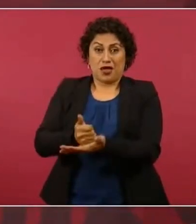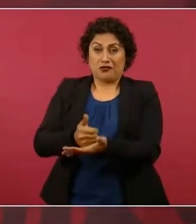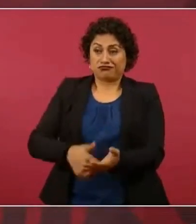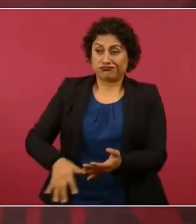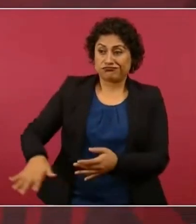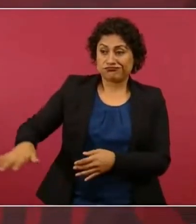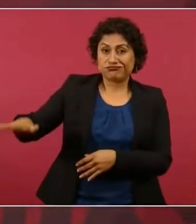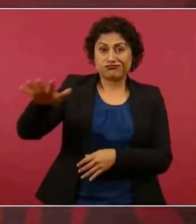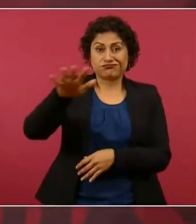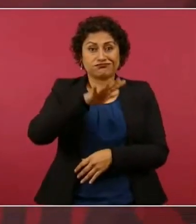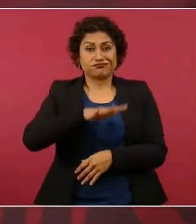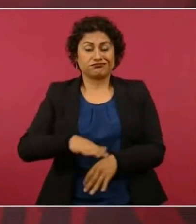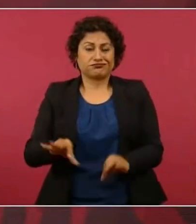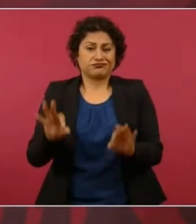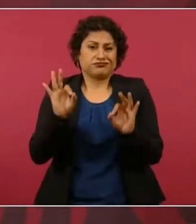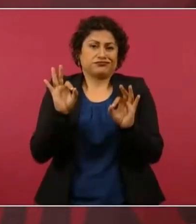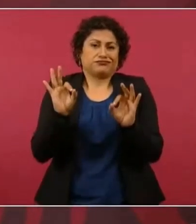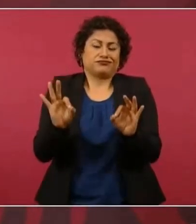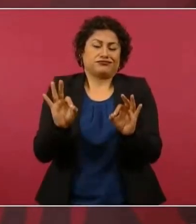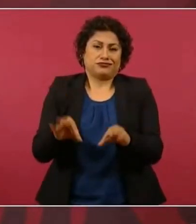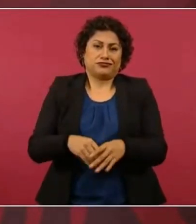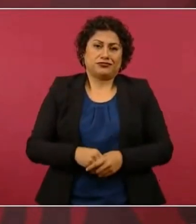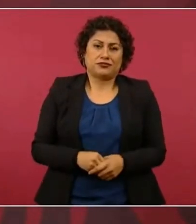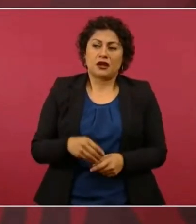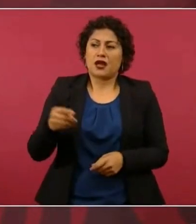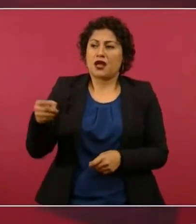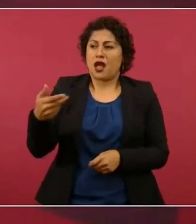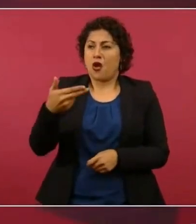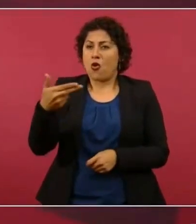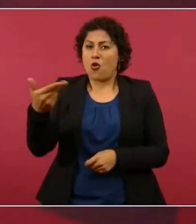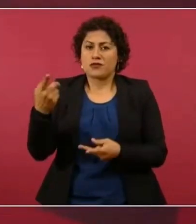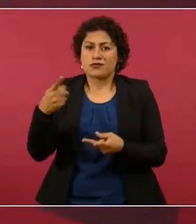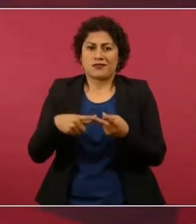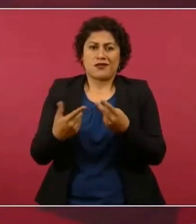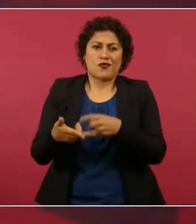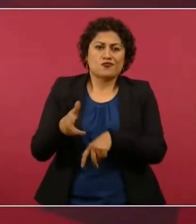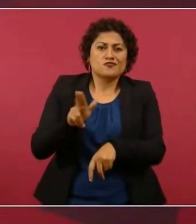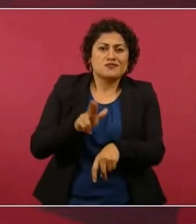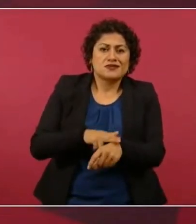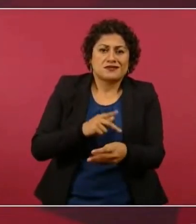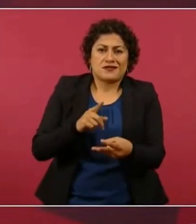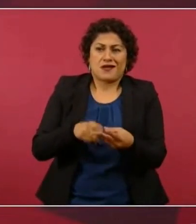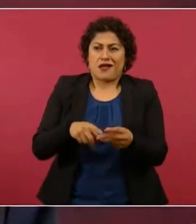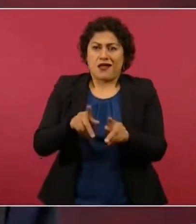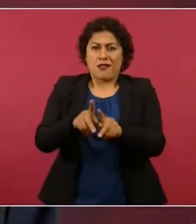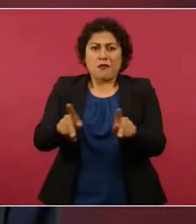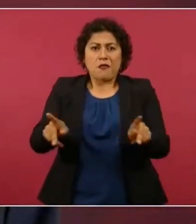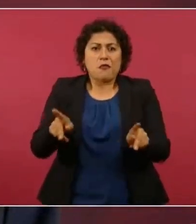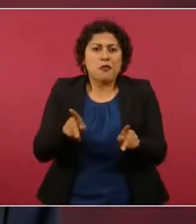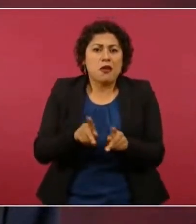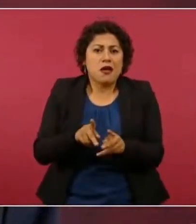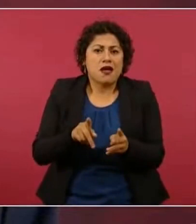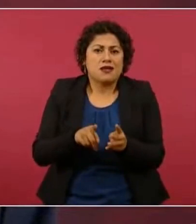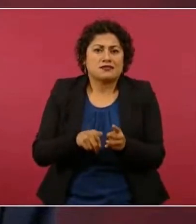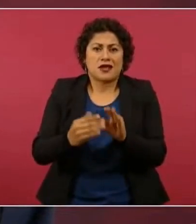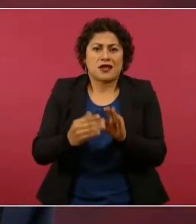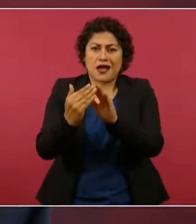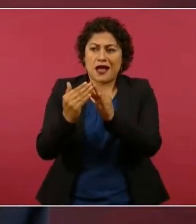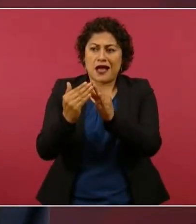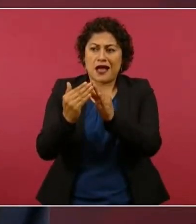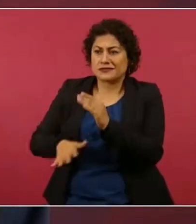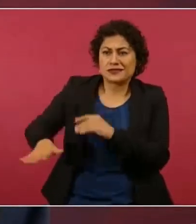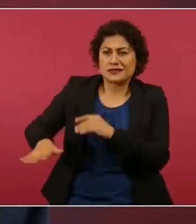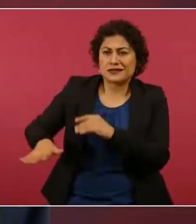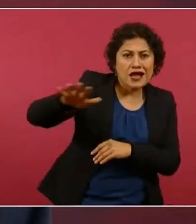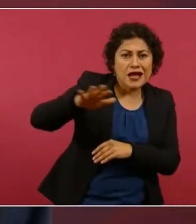con hotel hospitales centros comerciales viviendas todo eso nuevo